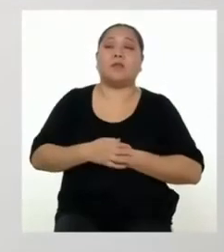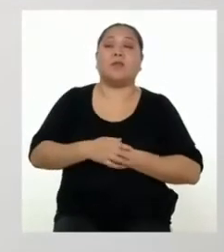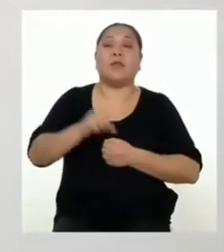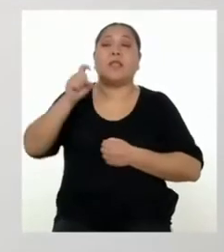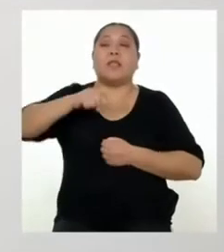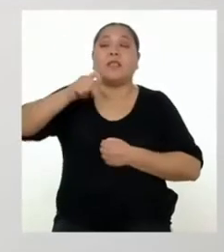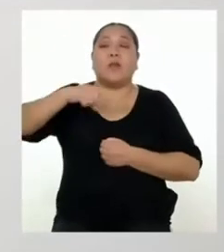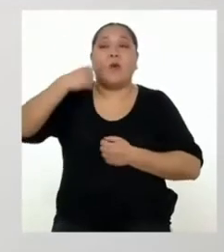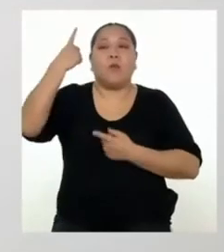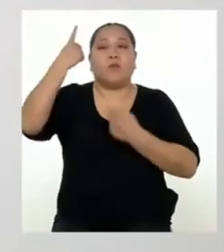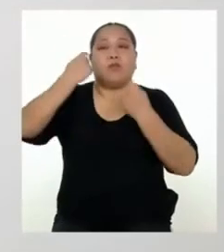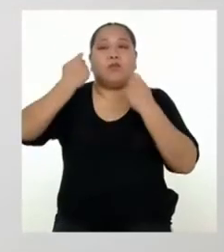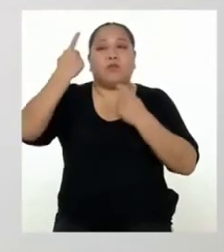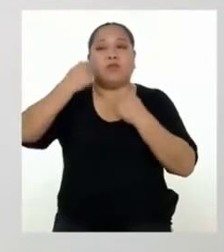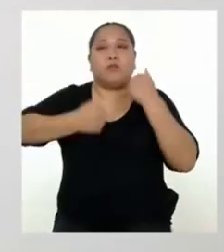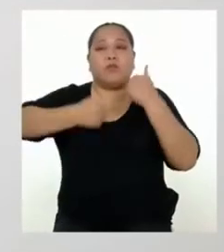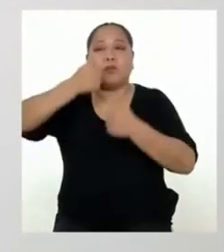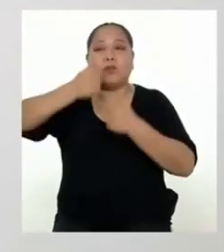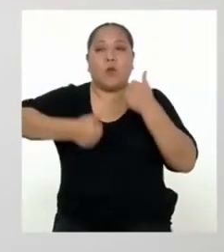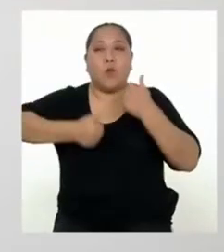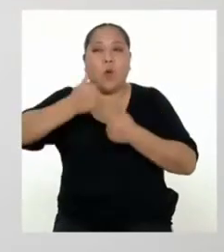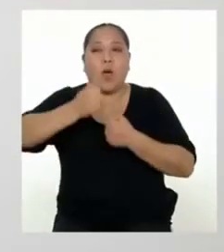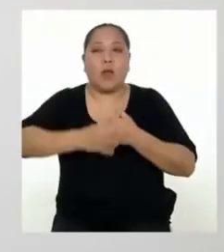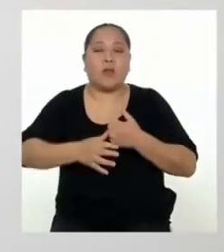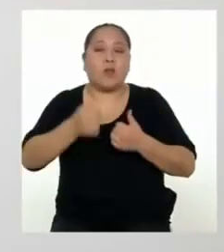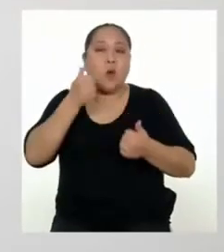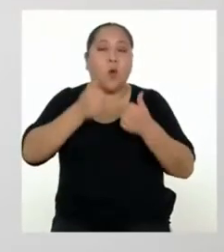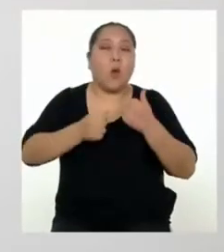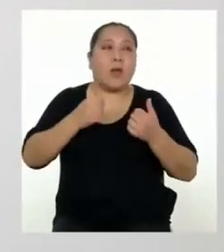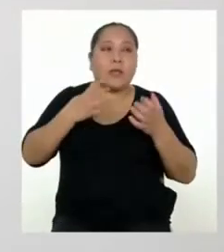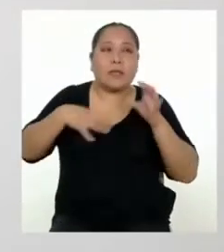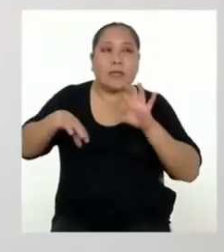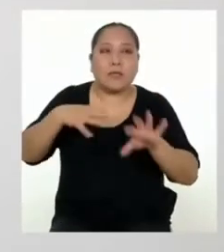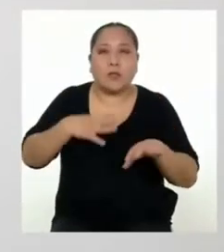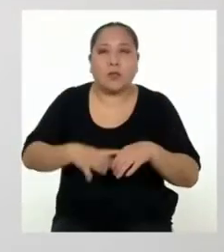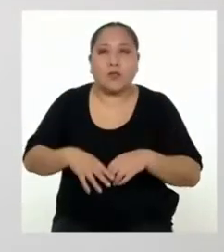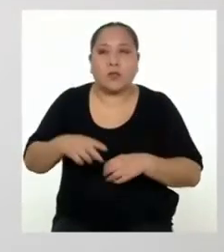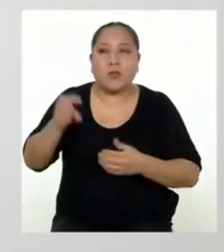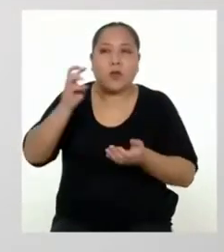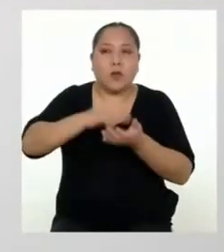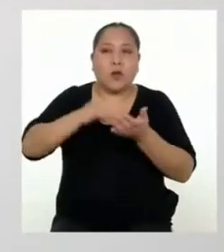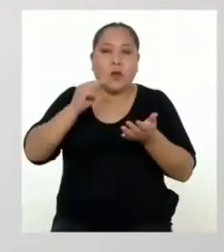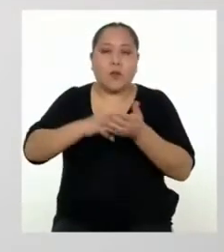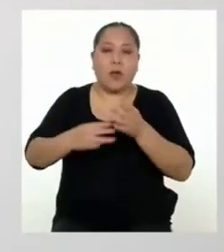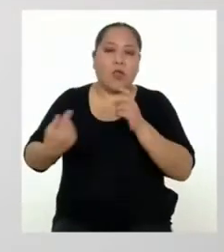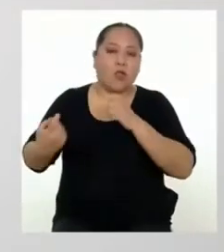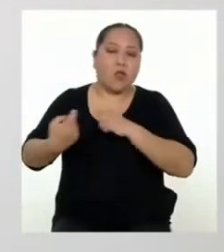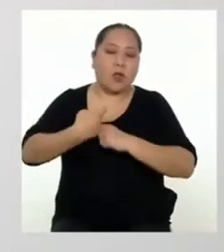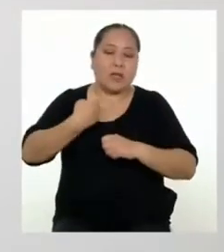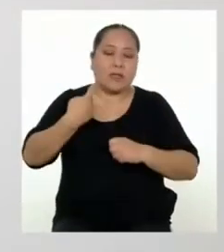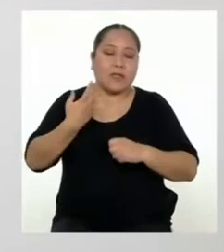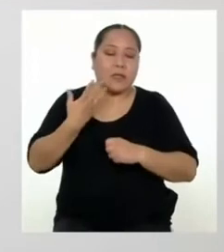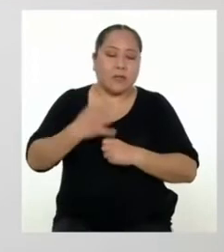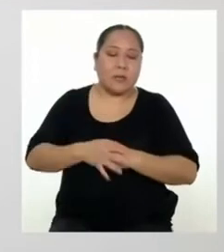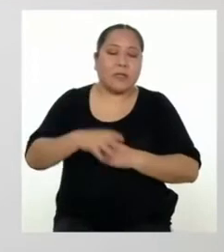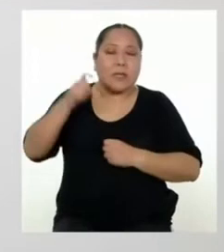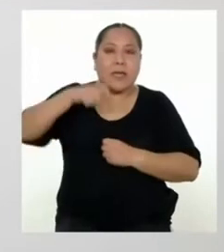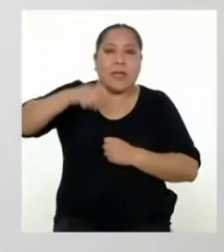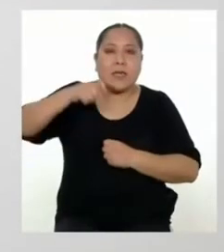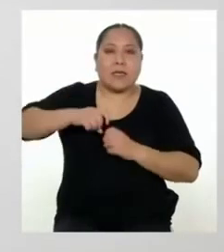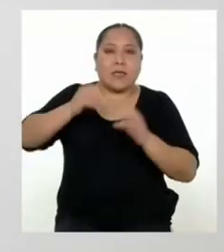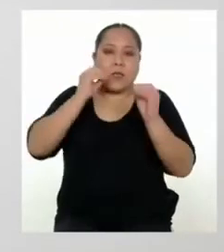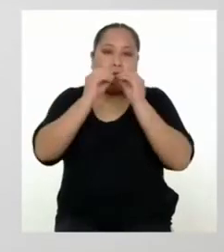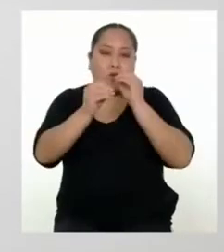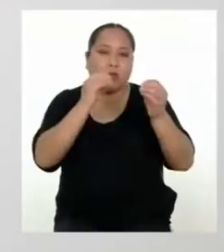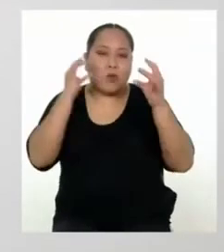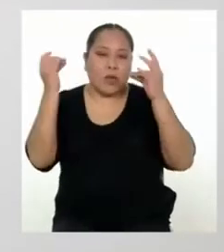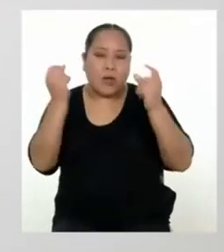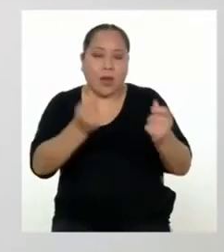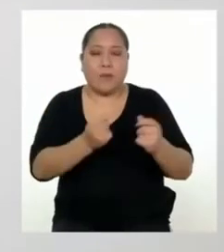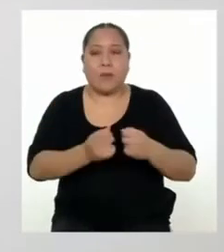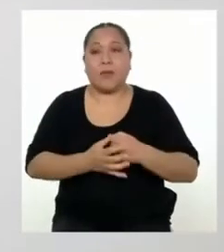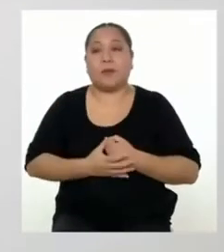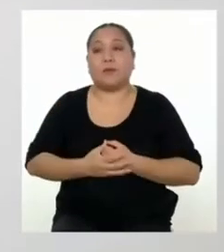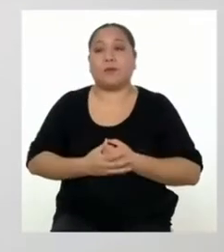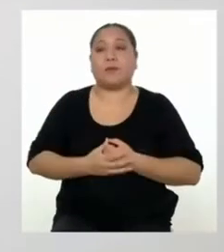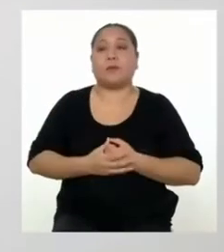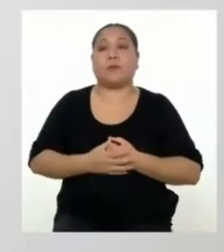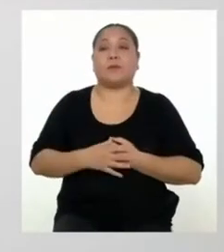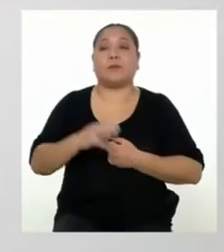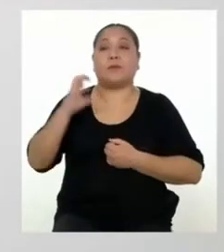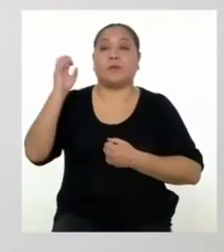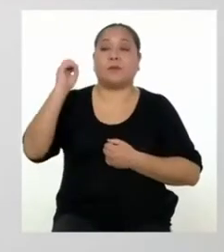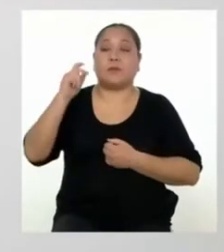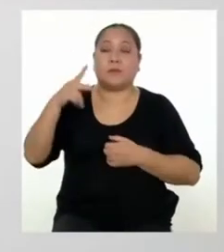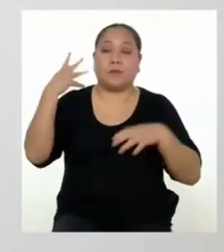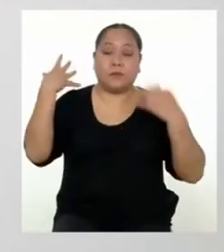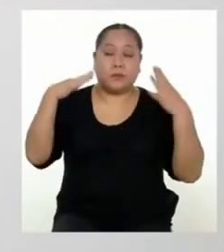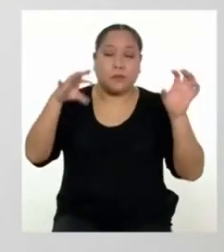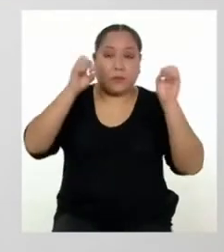Debemos preguntarnos cuál o cuáles acciones son las que más nos afectan y necesitan atención inmediata. Bien,